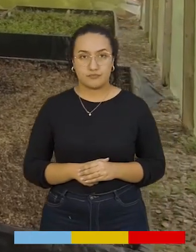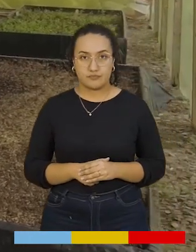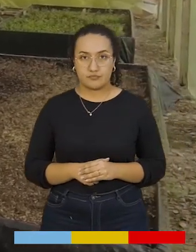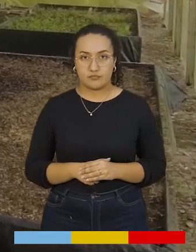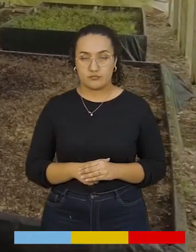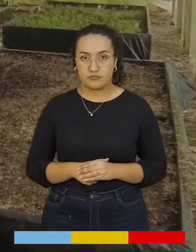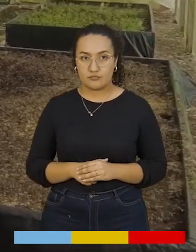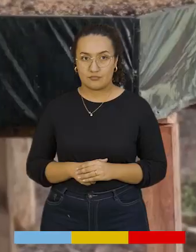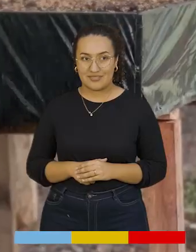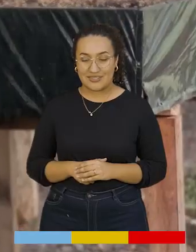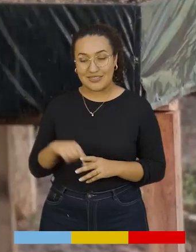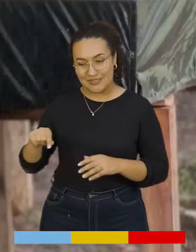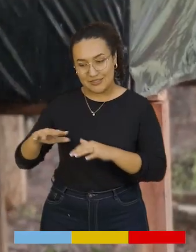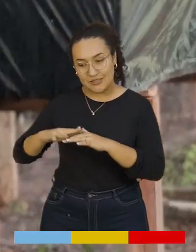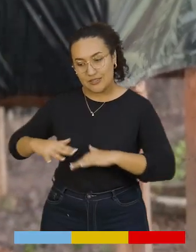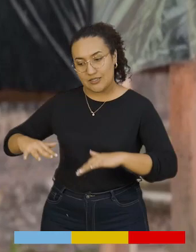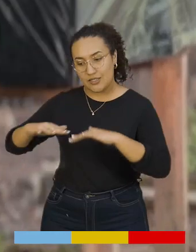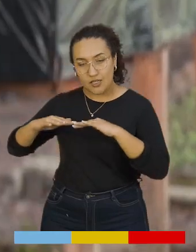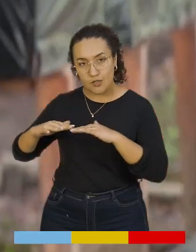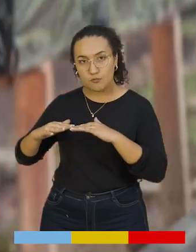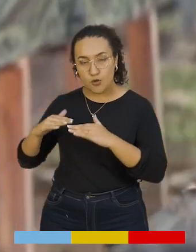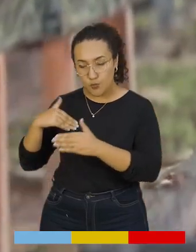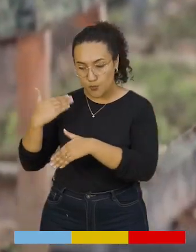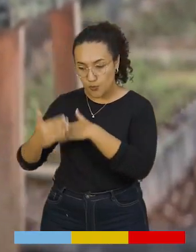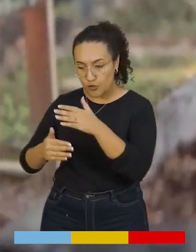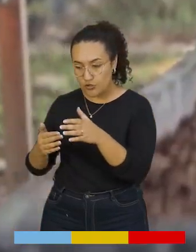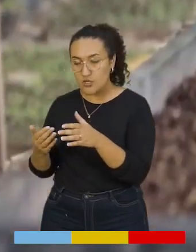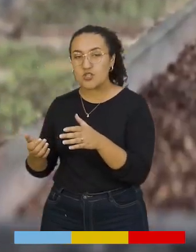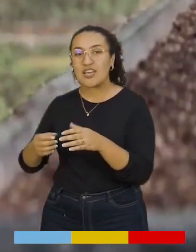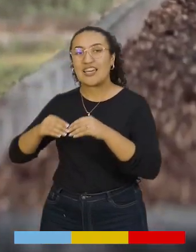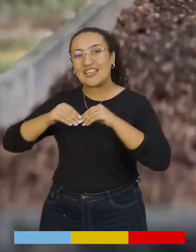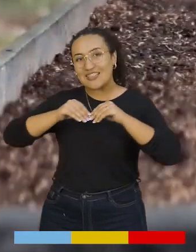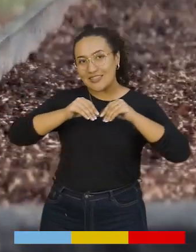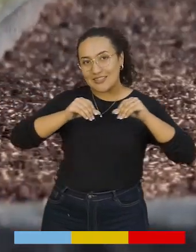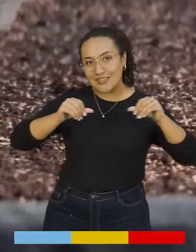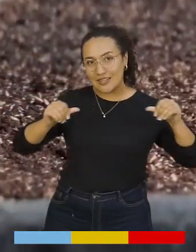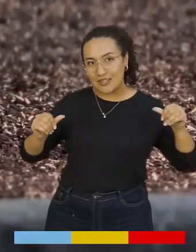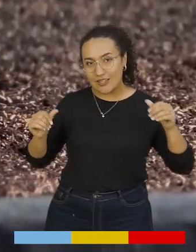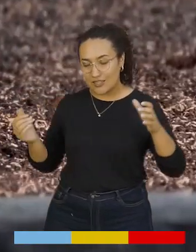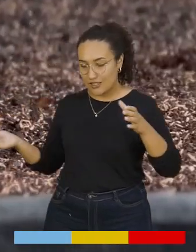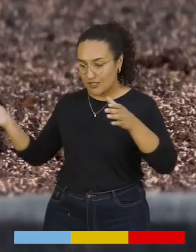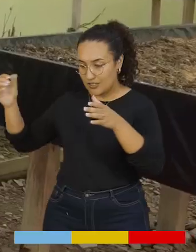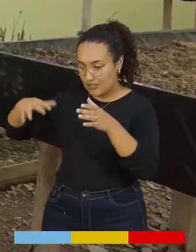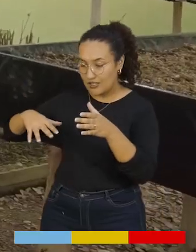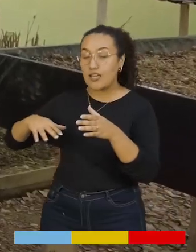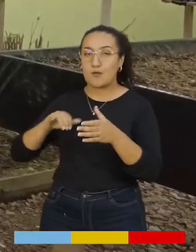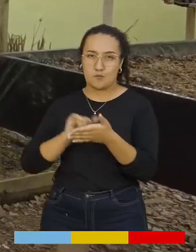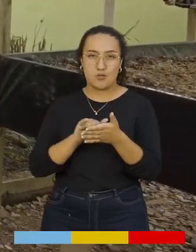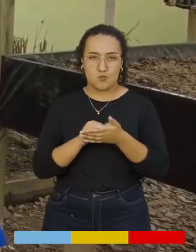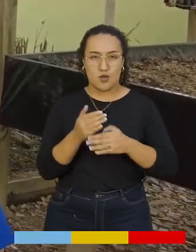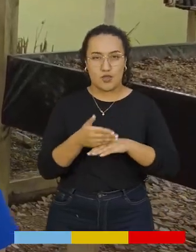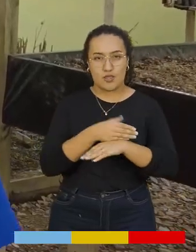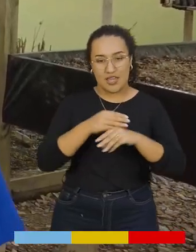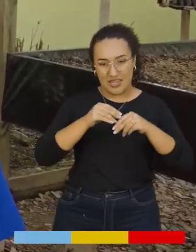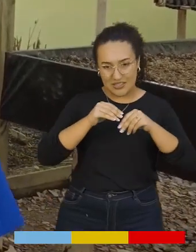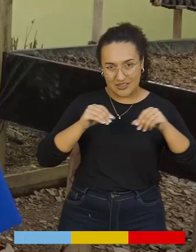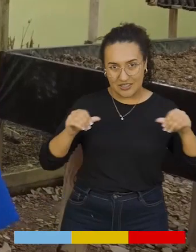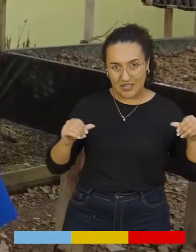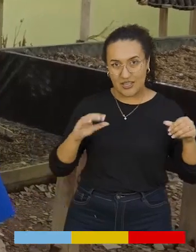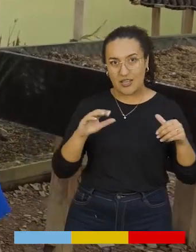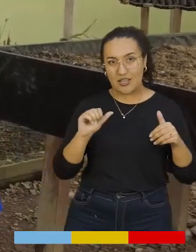En estas camitas se hace el proceso de incorporar el sustrato, la mezcla que les estaba comentando de tierra,